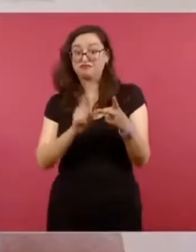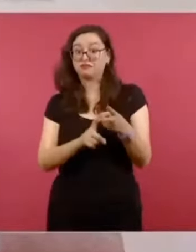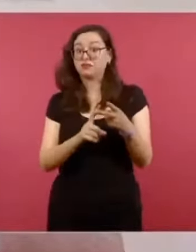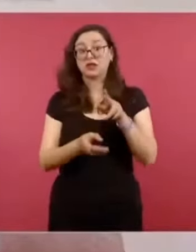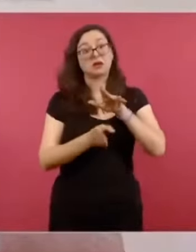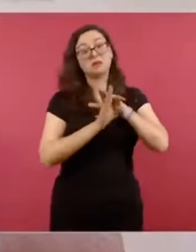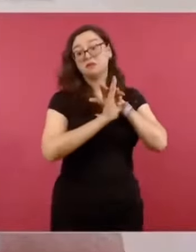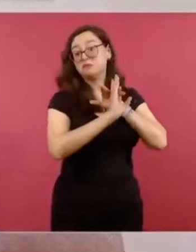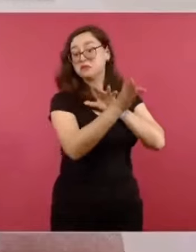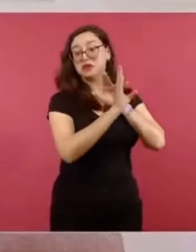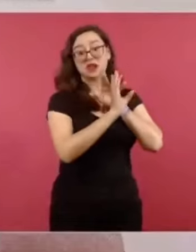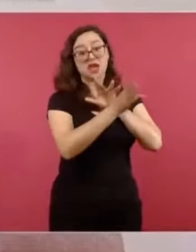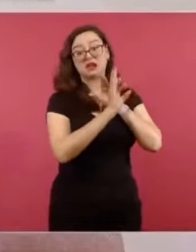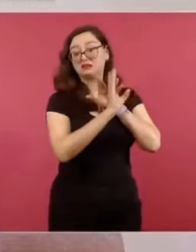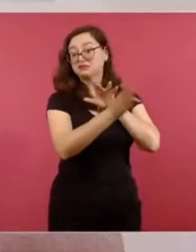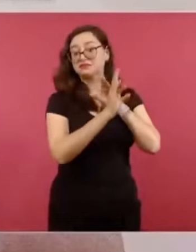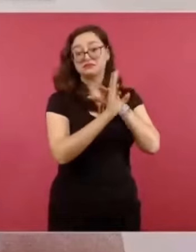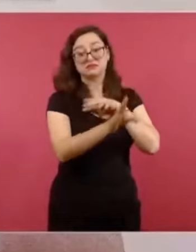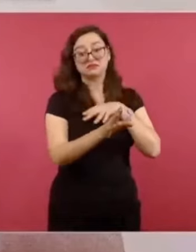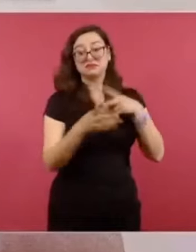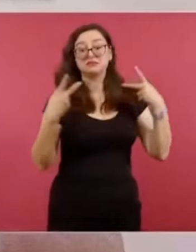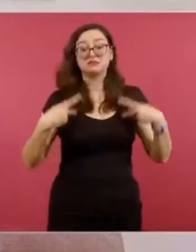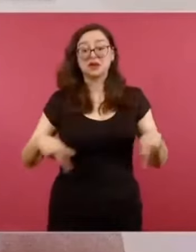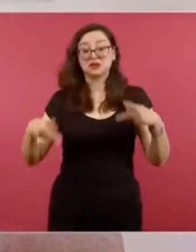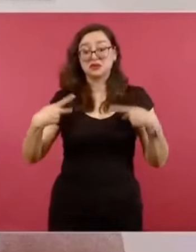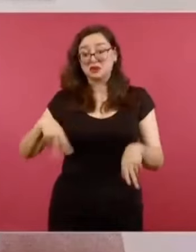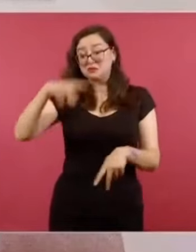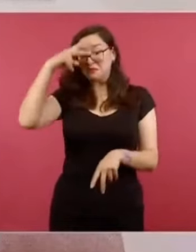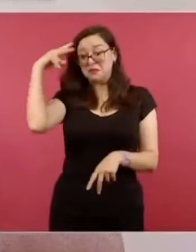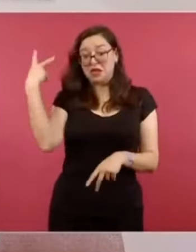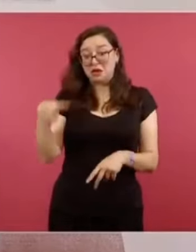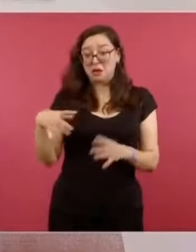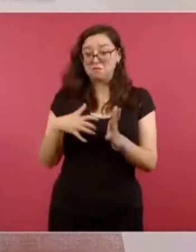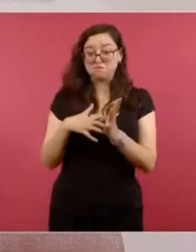millones de mexicanos.